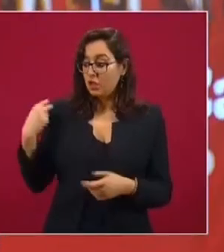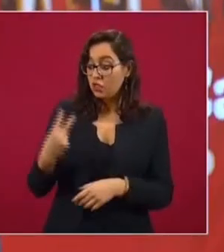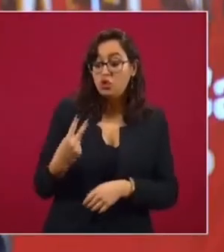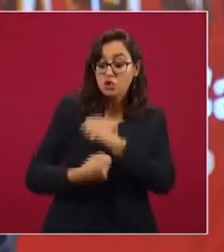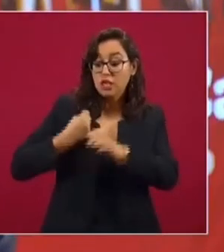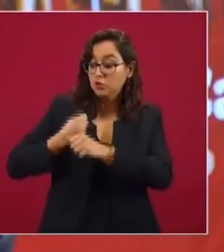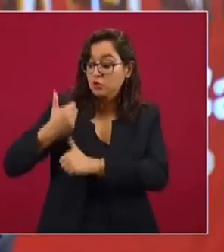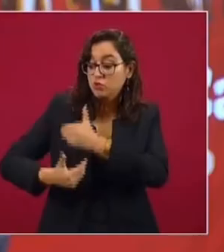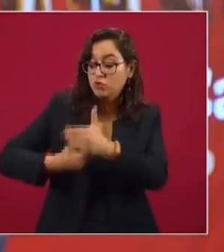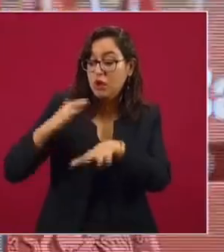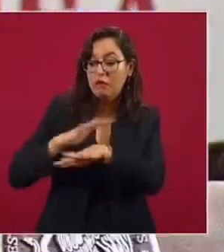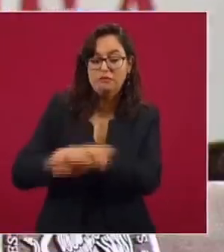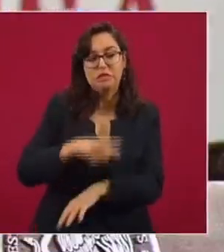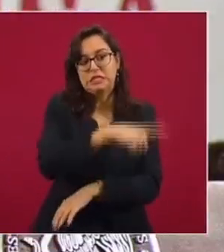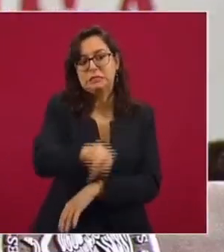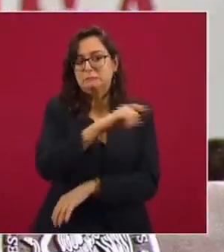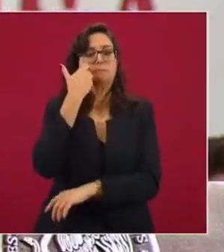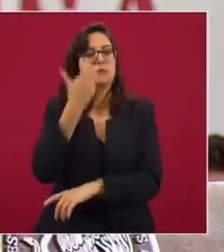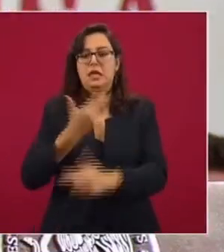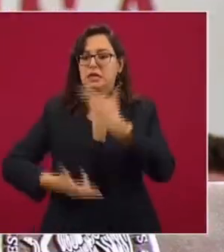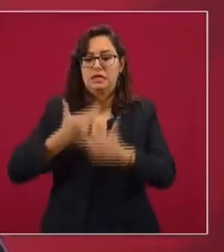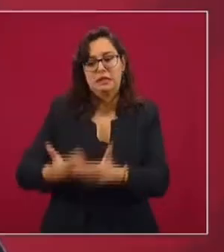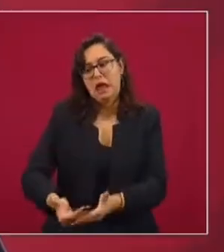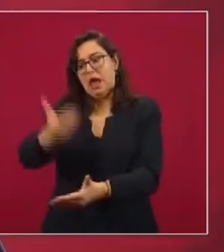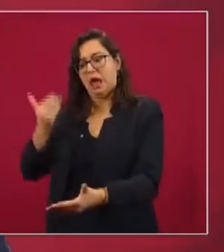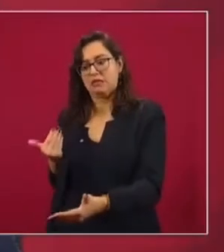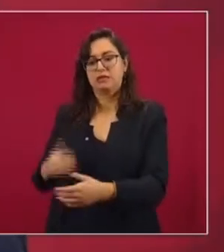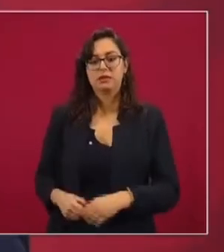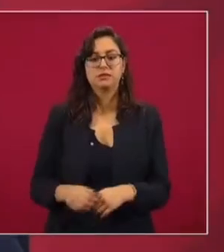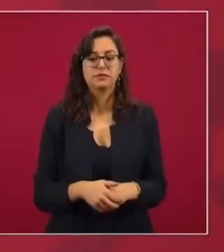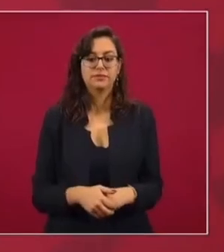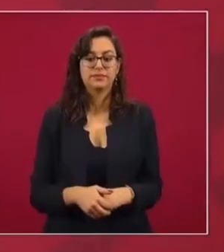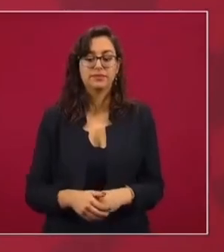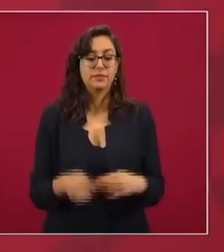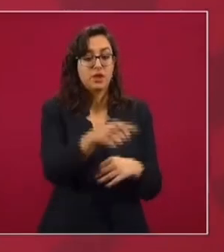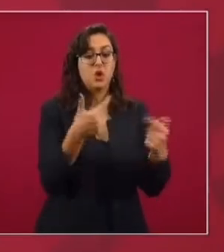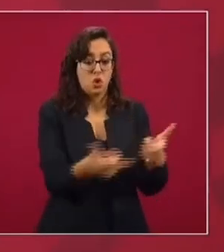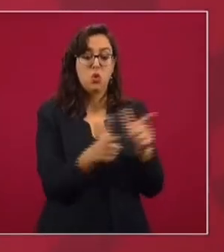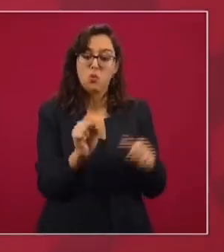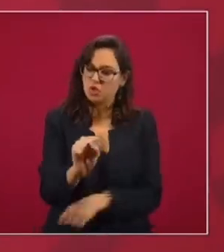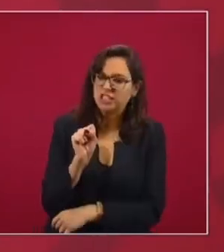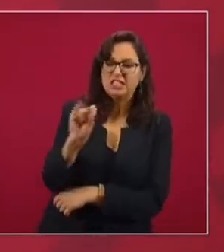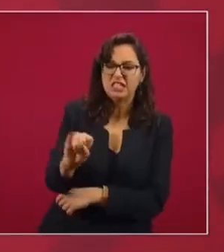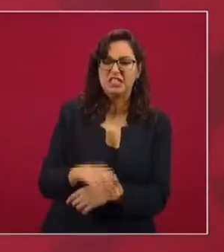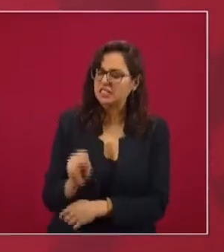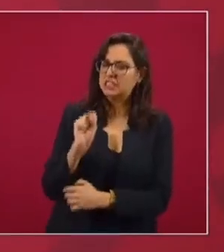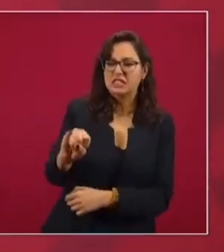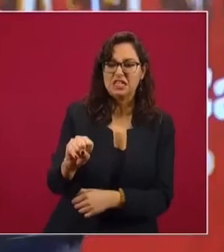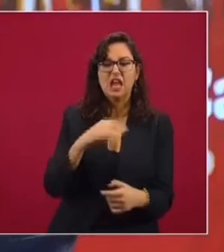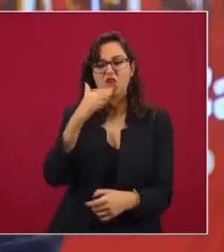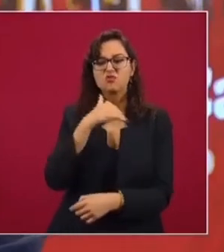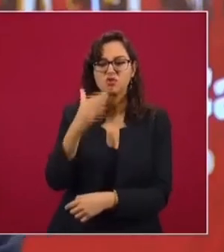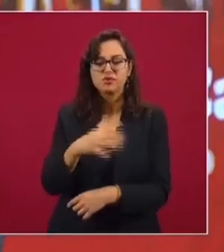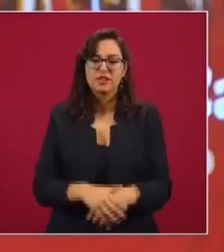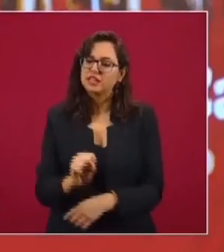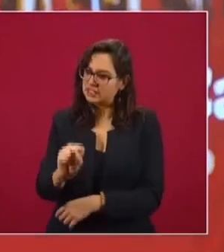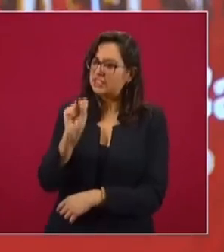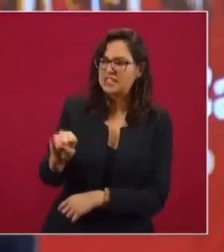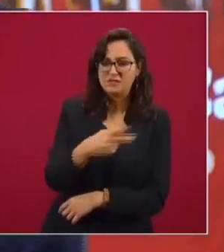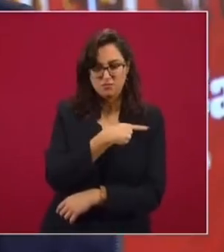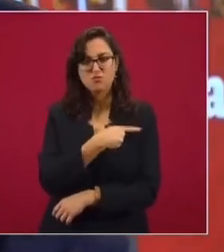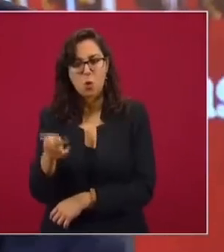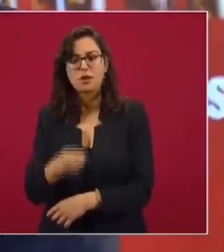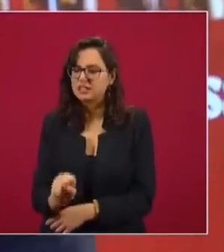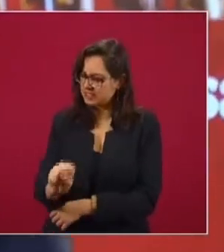estamos haciendo, dar marcha atrás a la transformación. Lo que dicen es el grupo de sí, sí, sí, sí, sí, a la corrupción. Sí a la